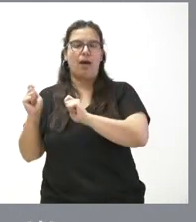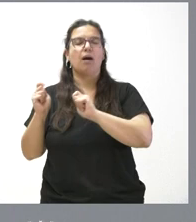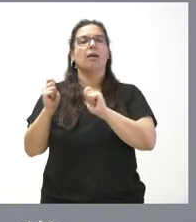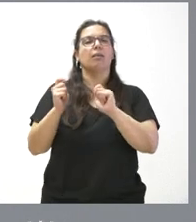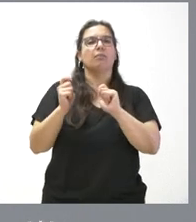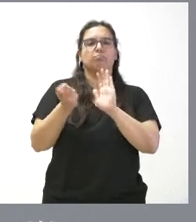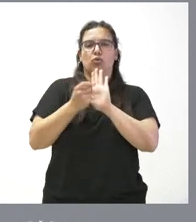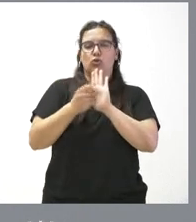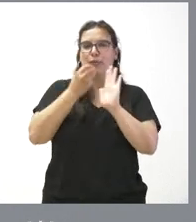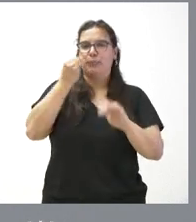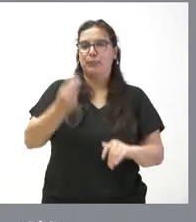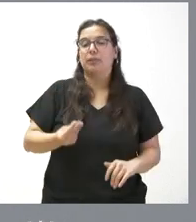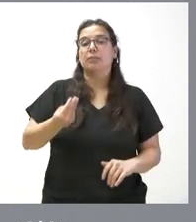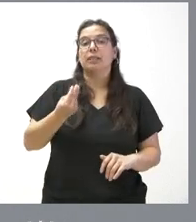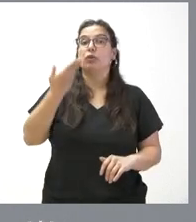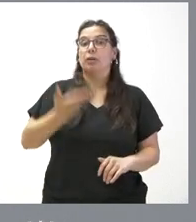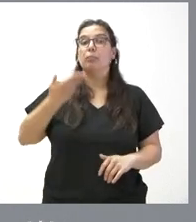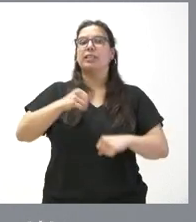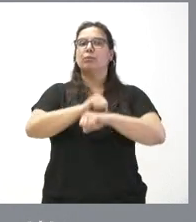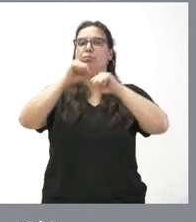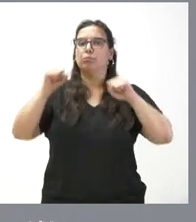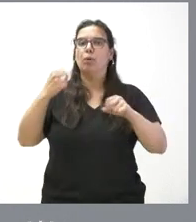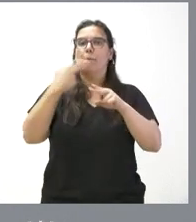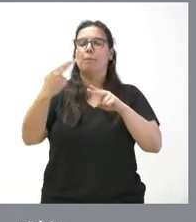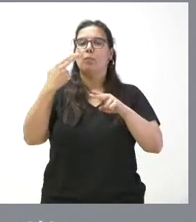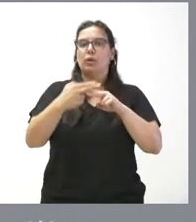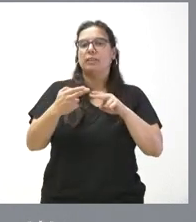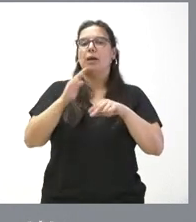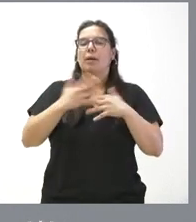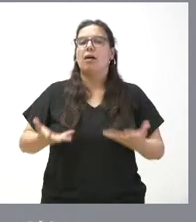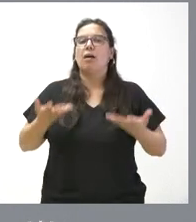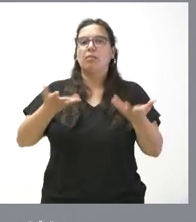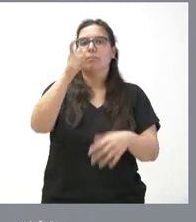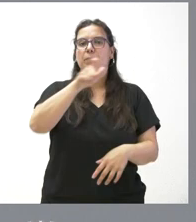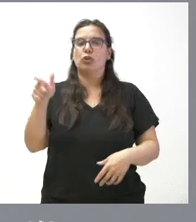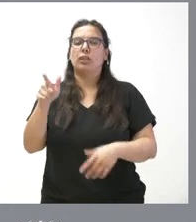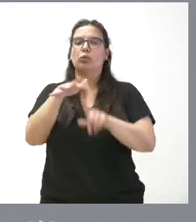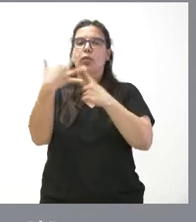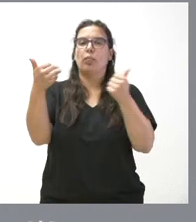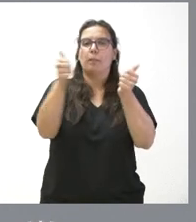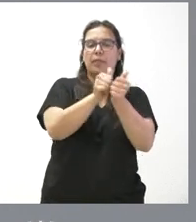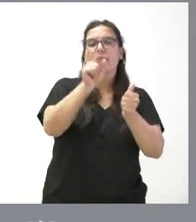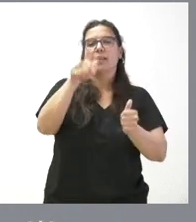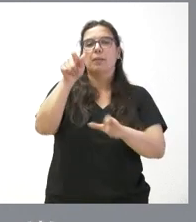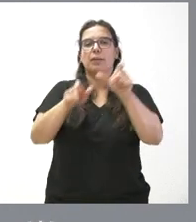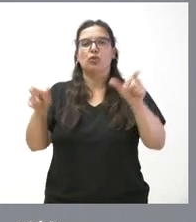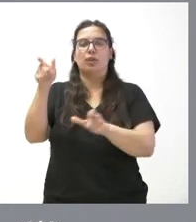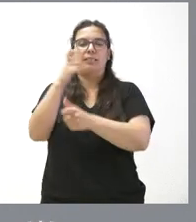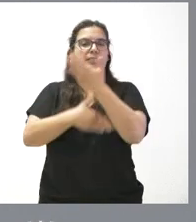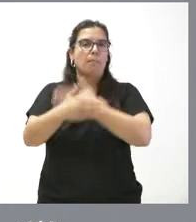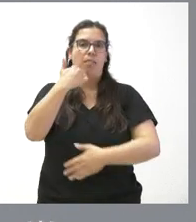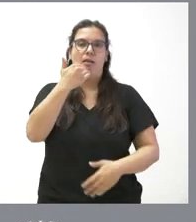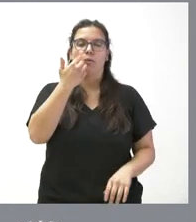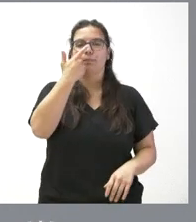nacional. Y por eso es muy importante reforzar estas políticas en favor de las personas dependientes y en favor de las personas con algún tipo de